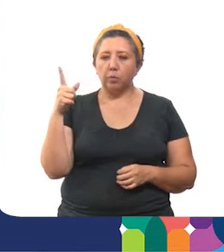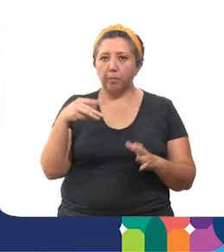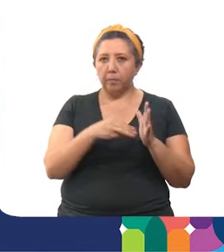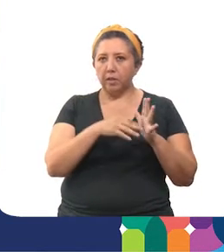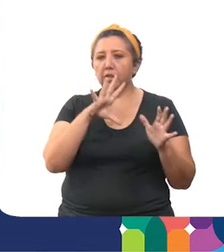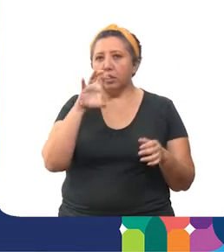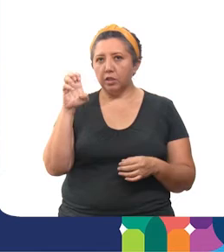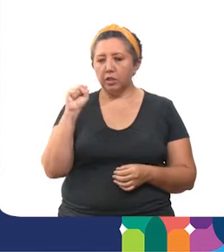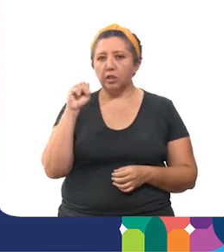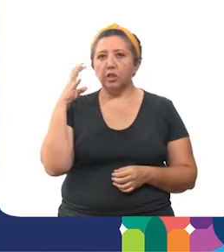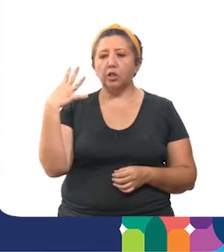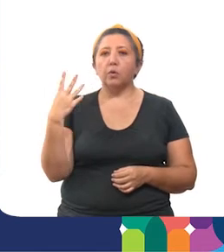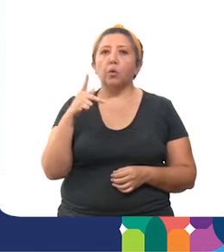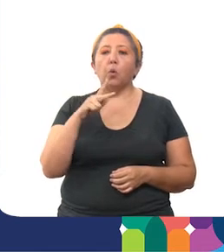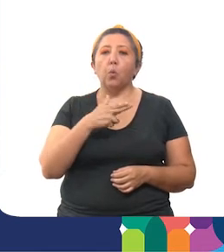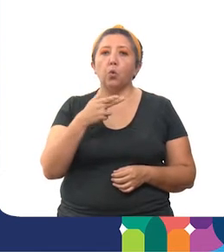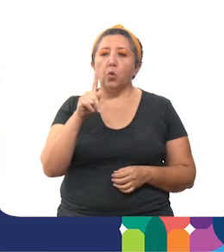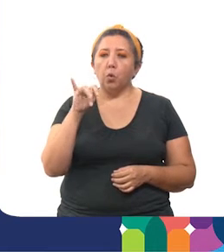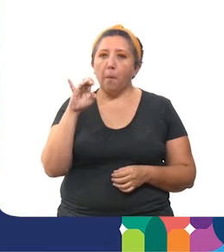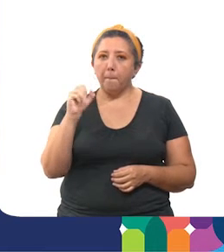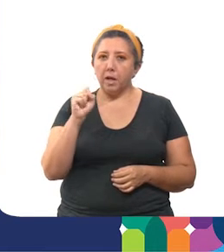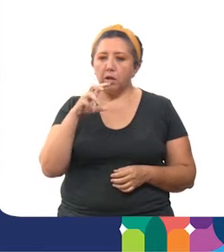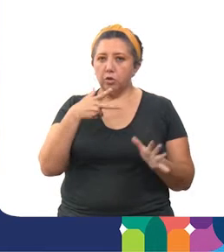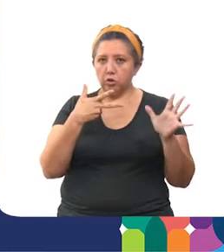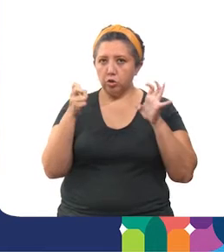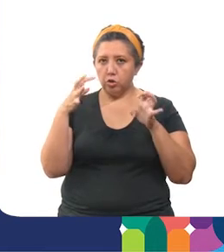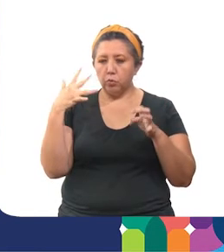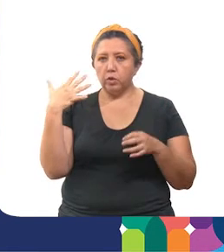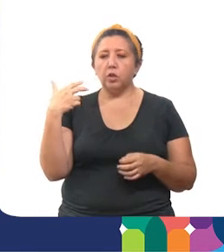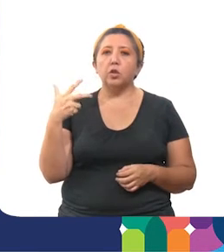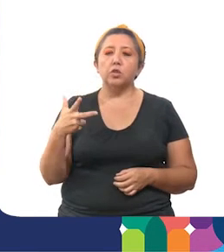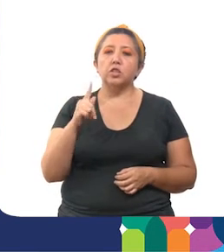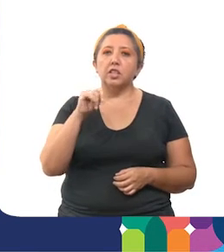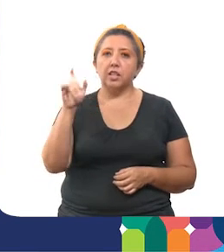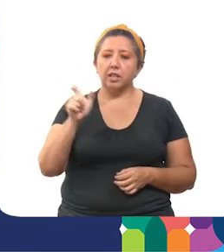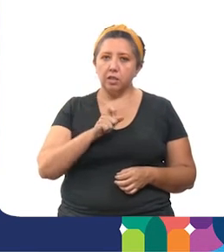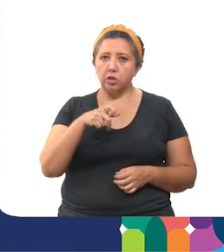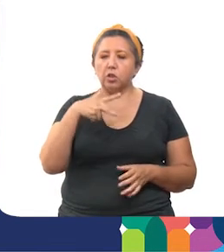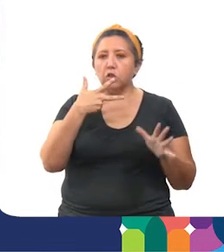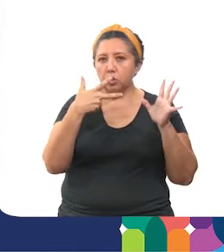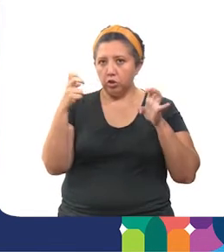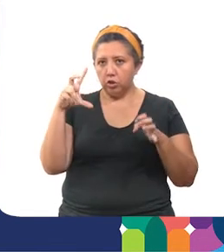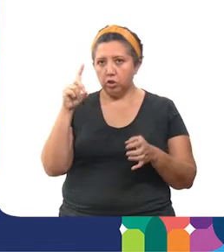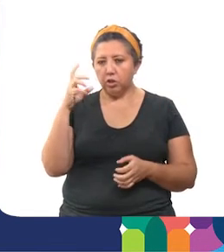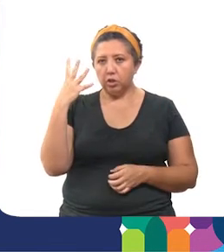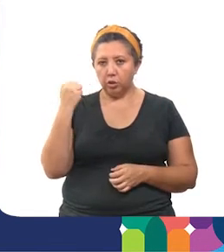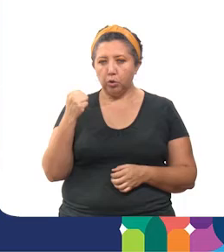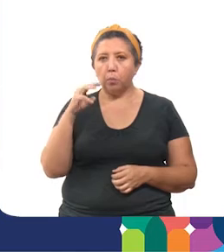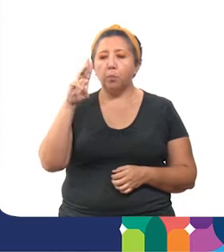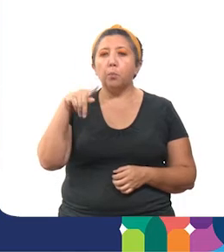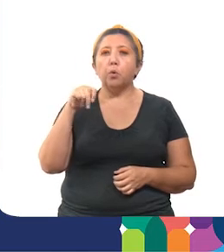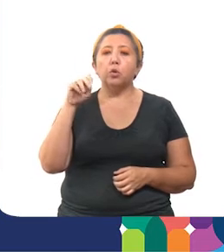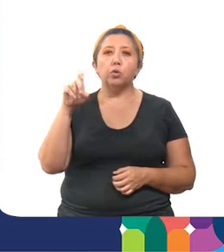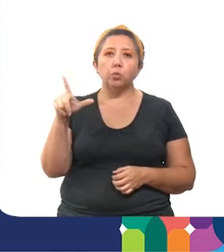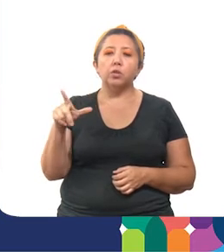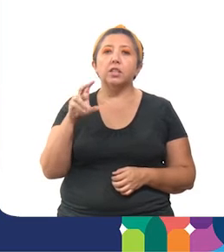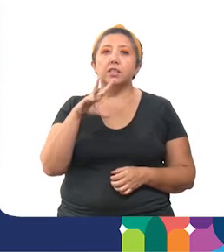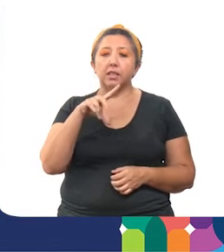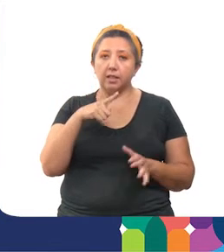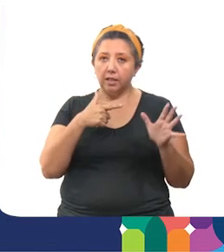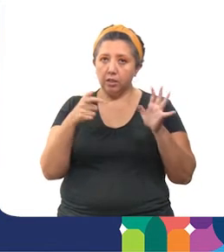.564, Hunugmá 858, Tecash 839, Motul